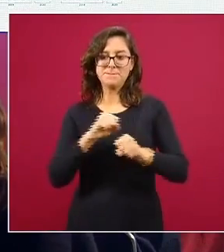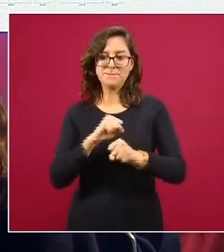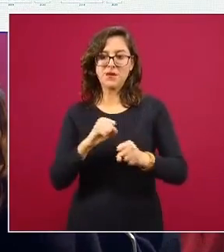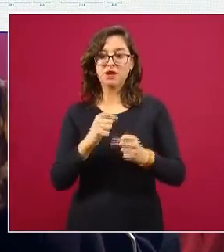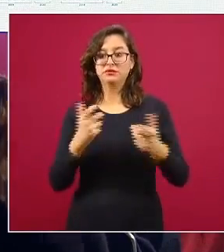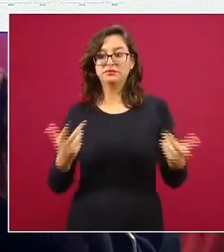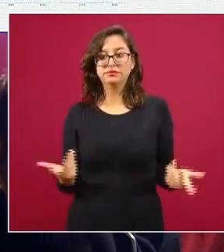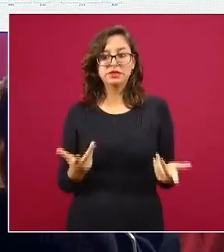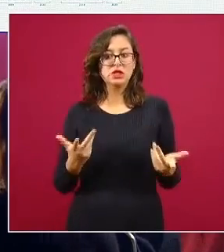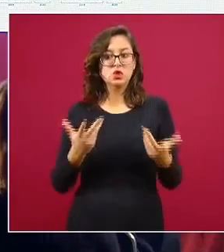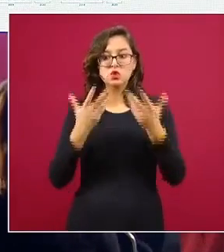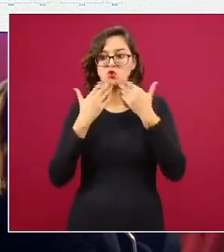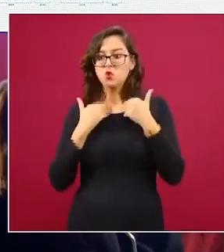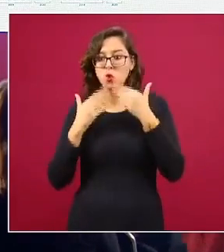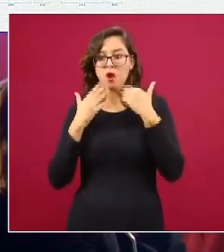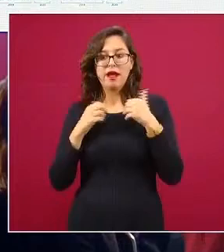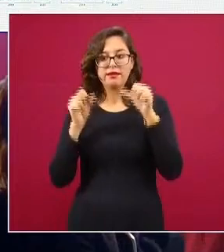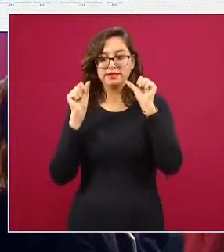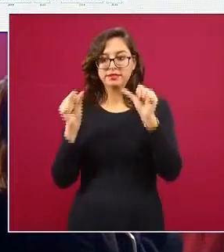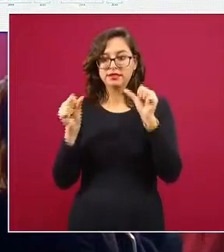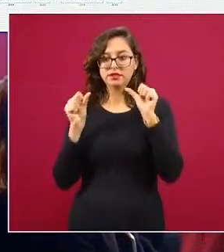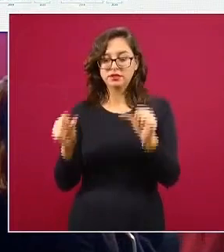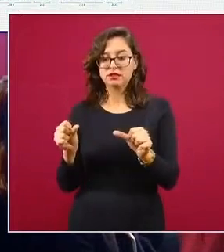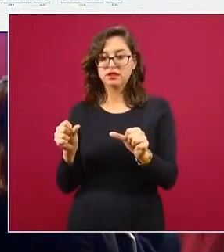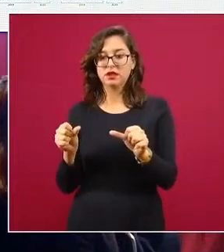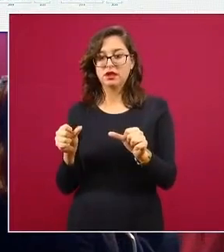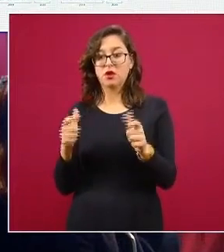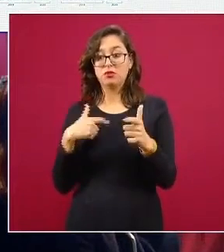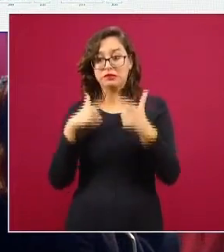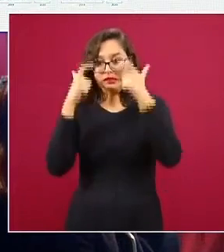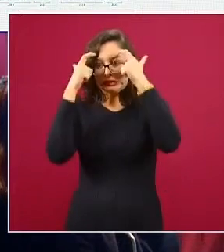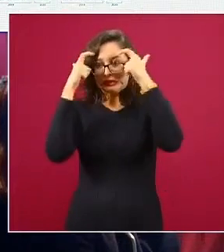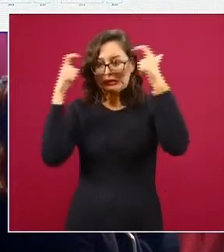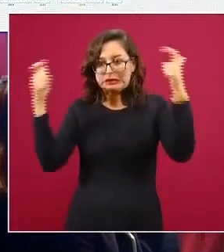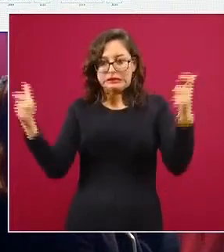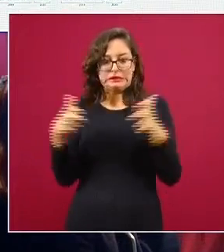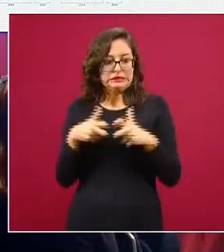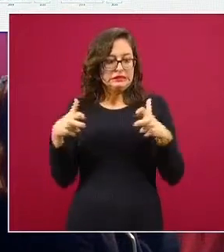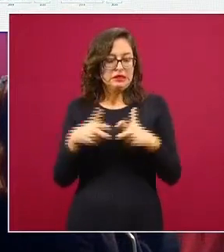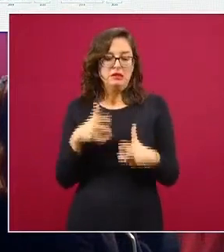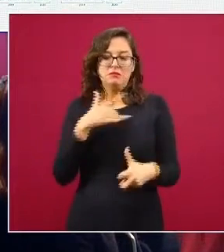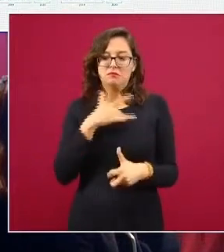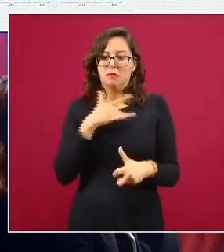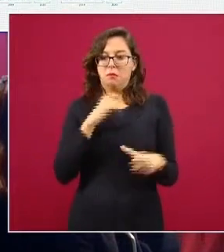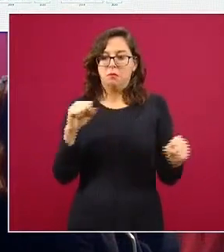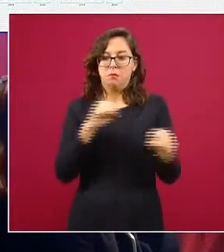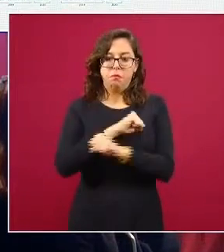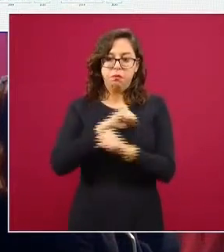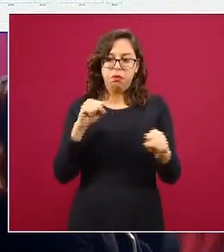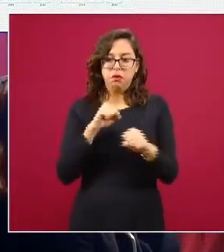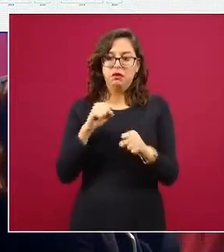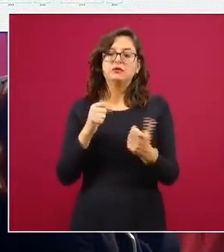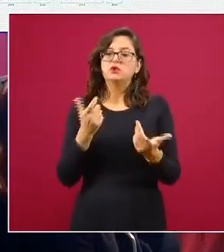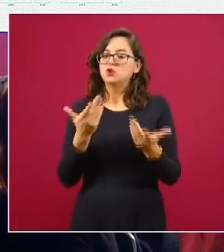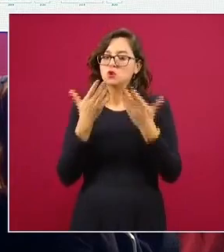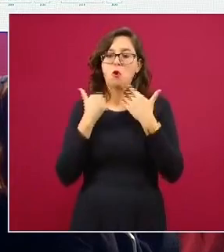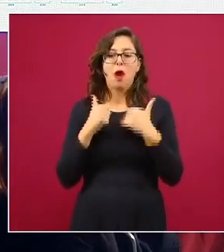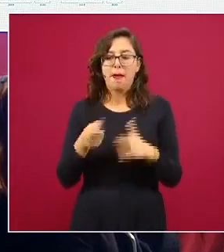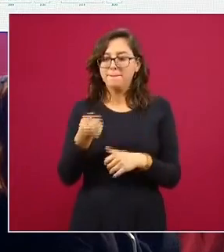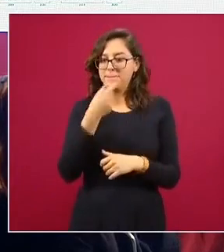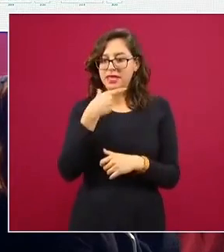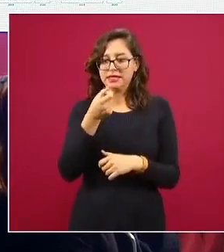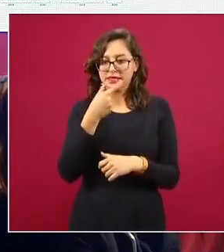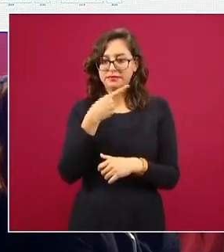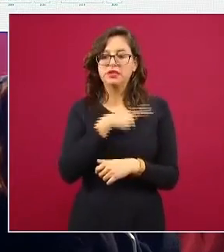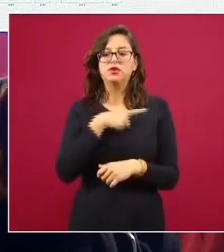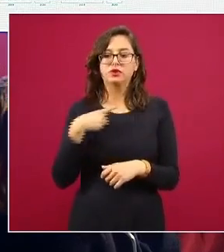hay servicio no espacio para atención o exceso de estrés y también falta de acceso a los medicamentos que